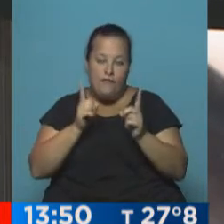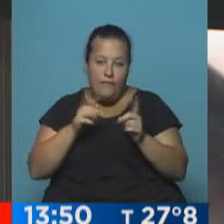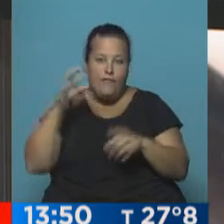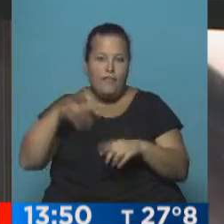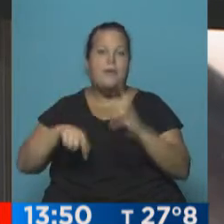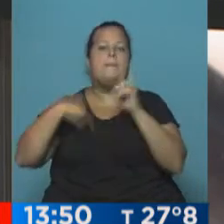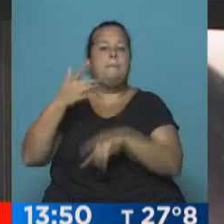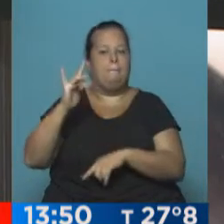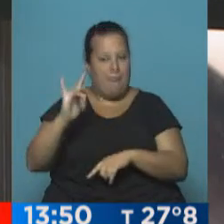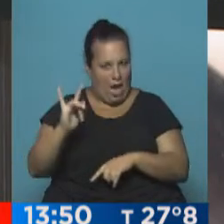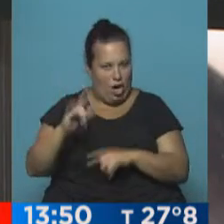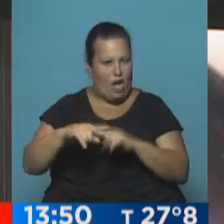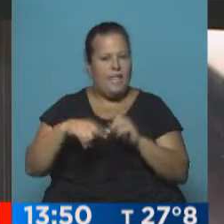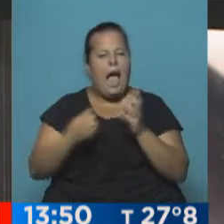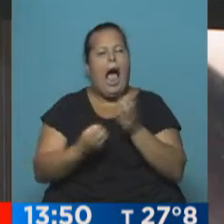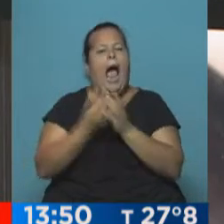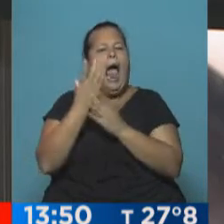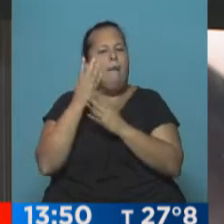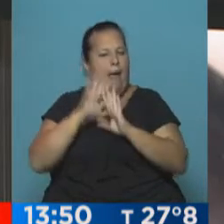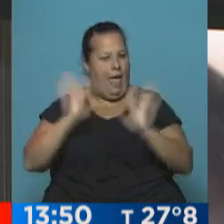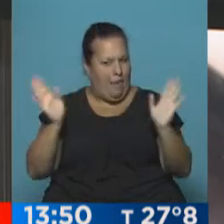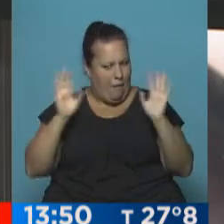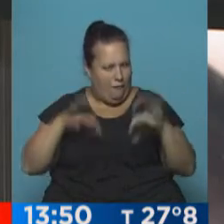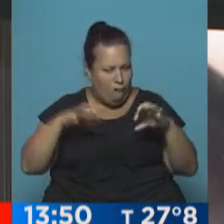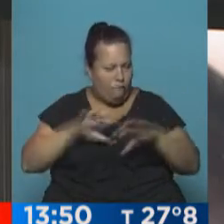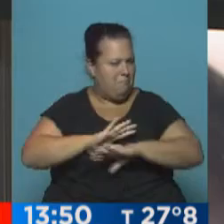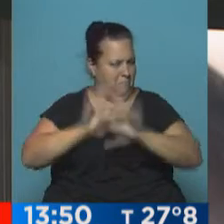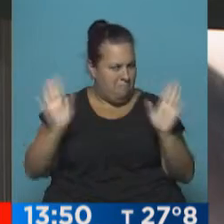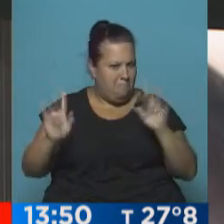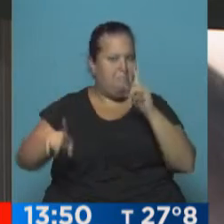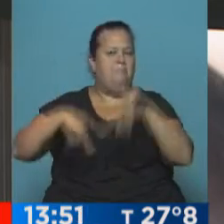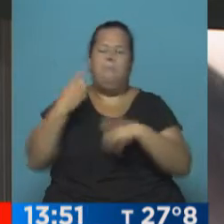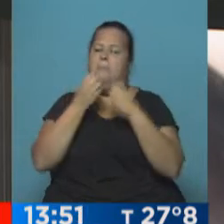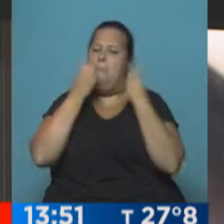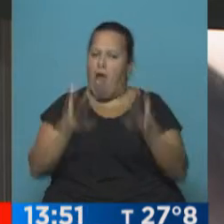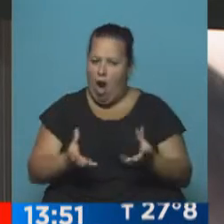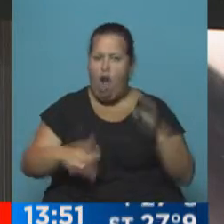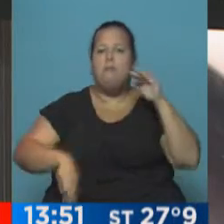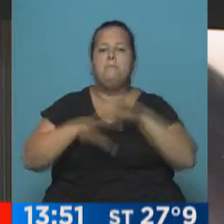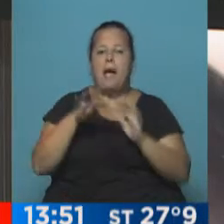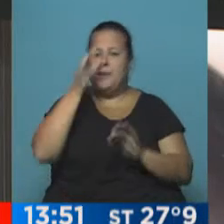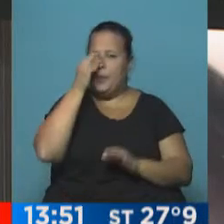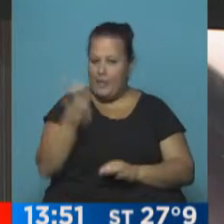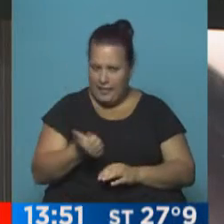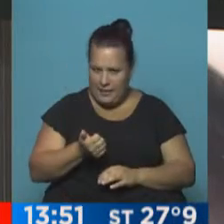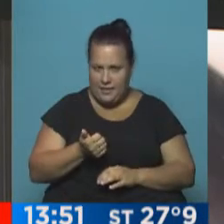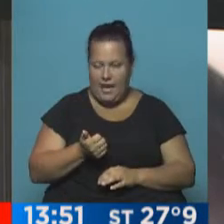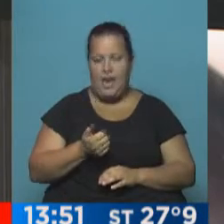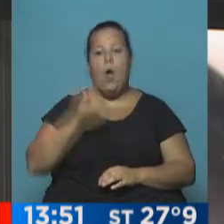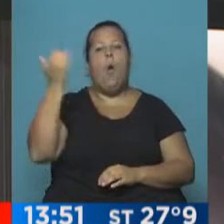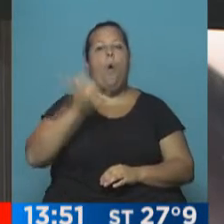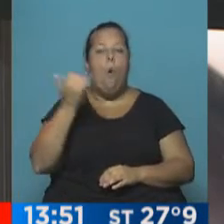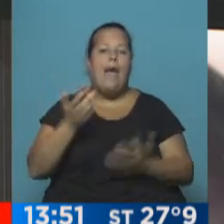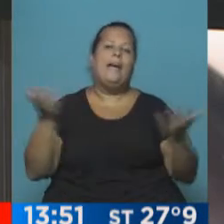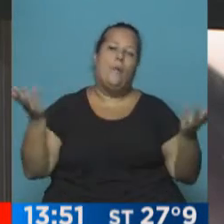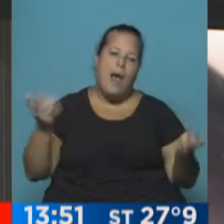el miércoles durante las primeras horas, ¿eh? Nada más, mejora rápidamente la máxima 26. El jueves,